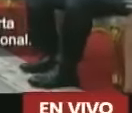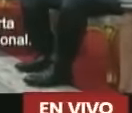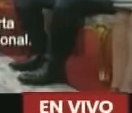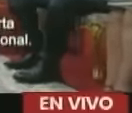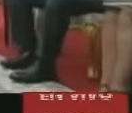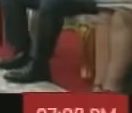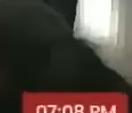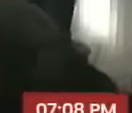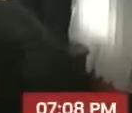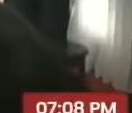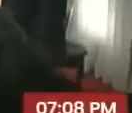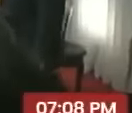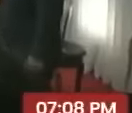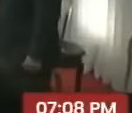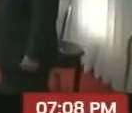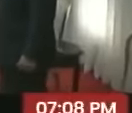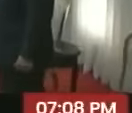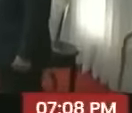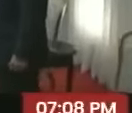derecho internacional